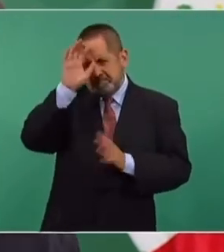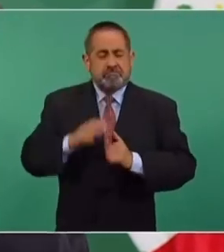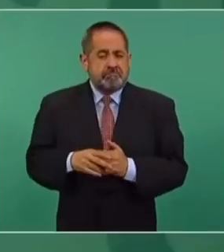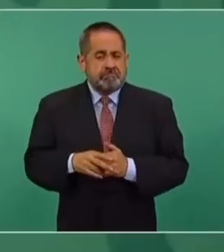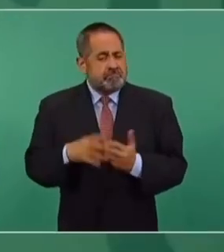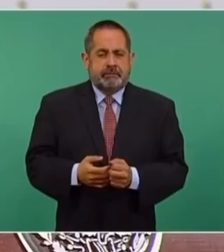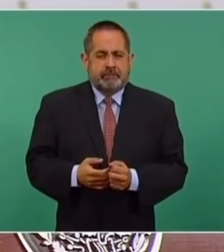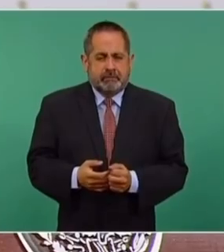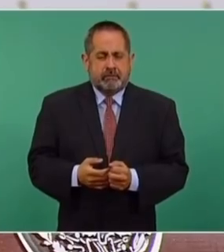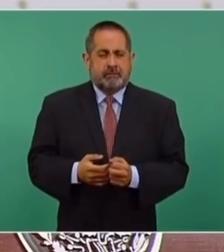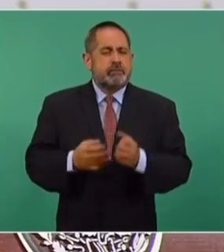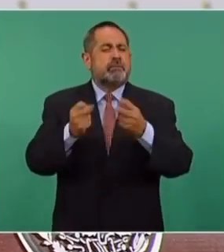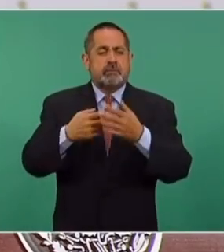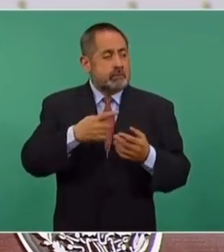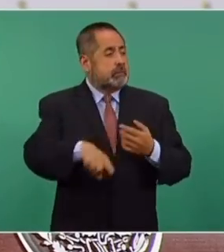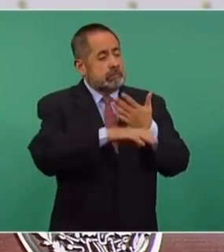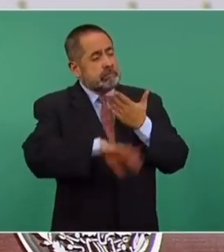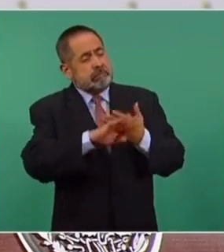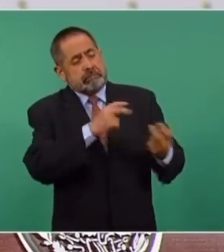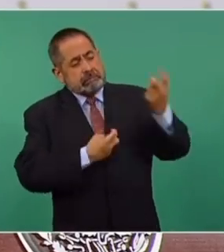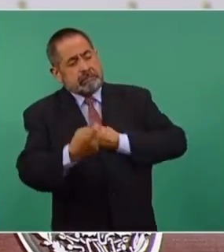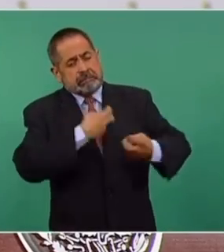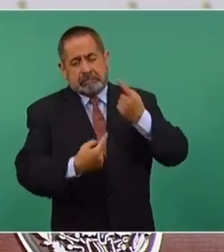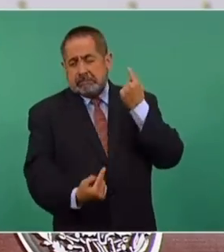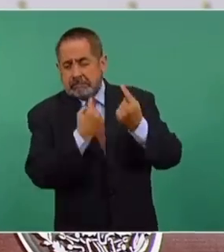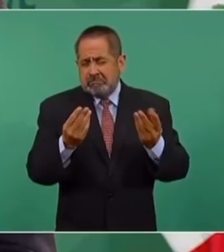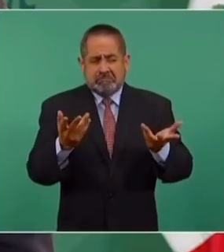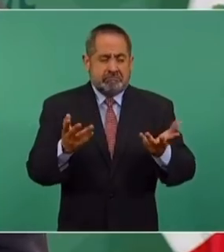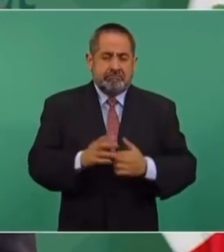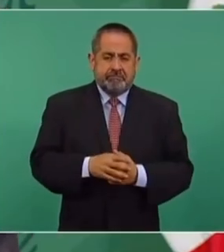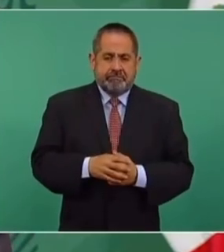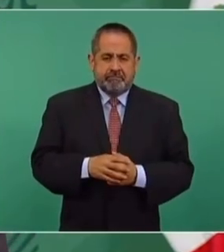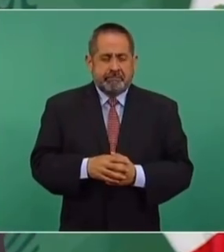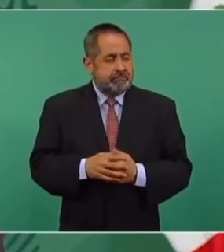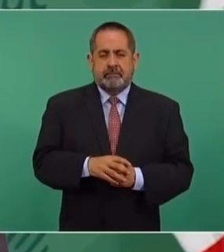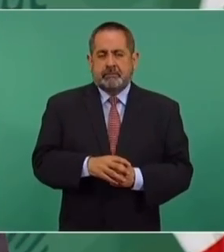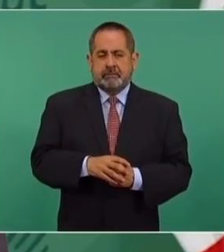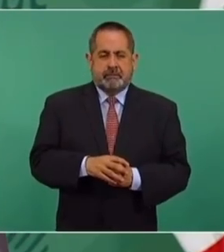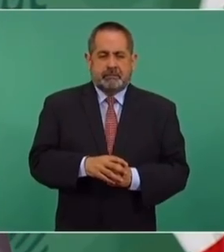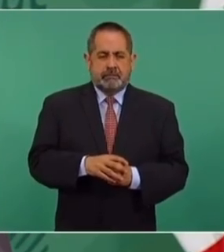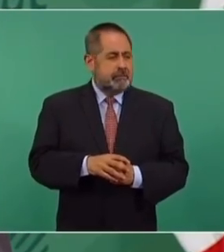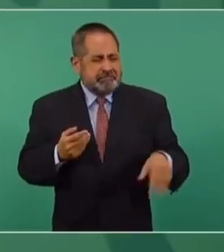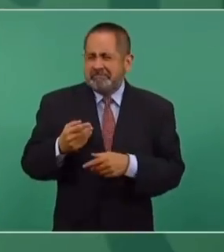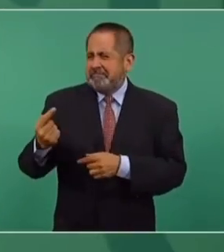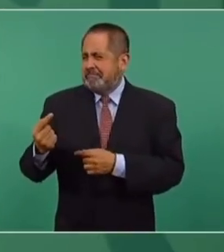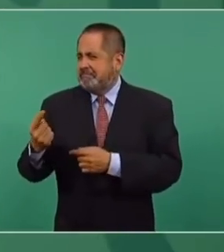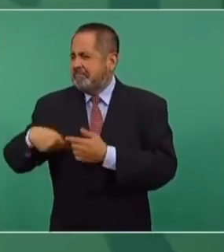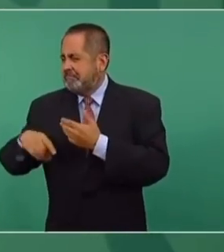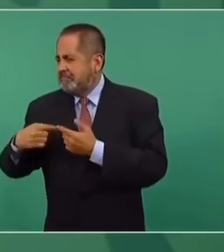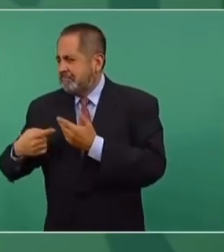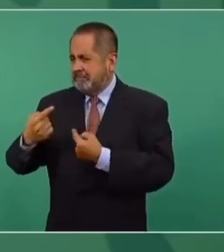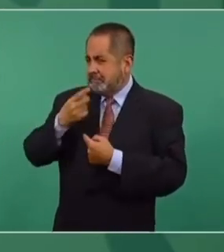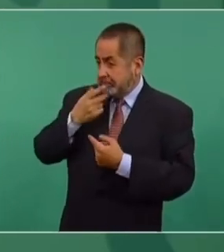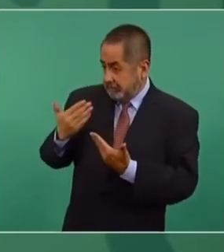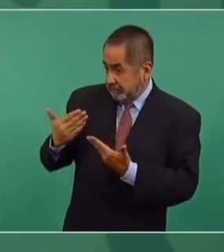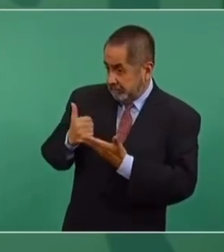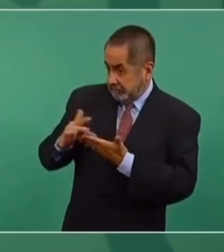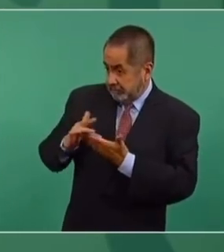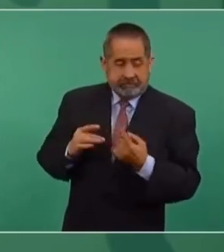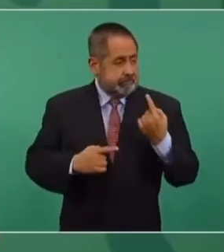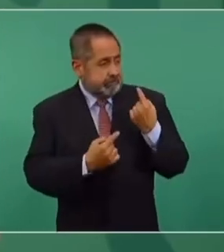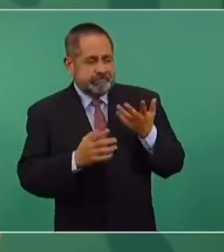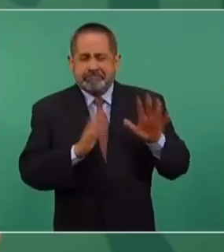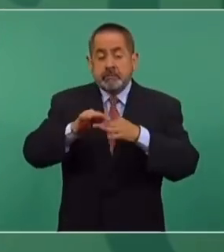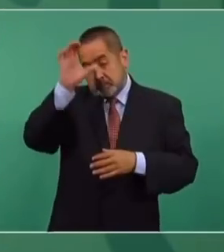Imagínense cuántas cosas me cuestionan, cuántos insultos, pero igual que los insultos son las bendiciones. Pero lo más importante, repito,